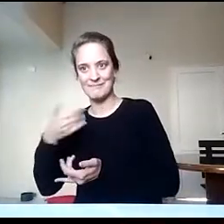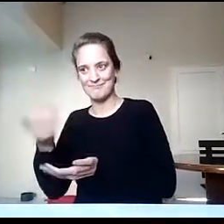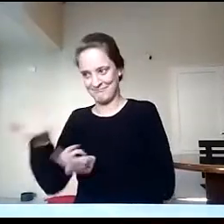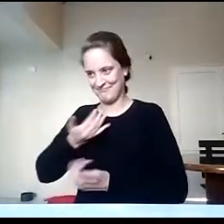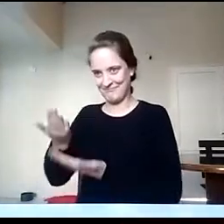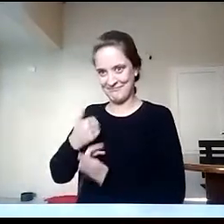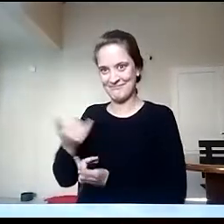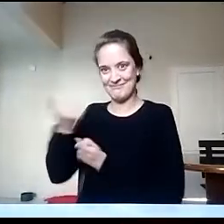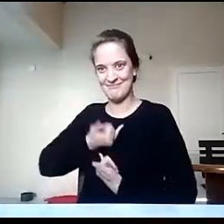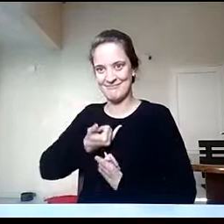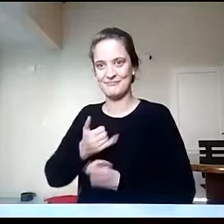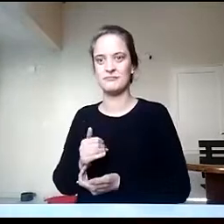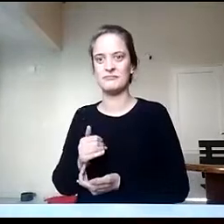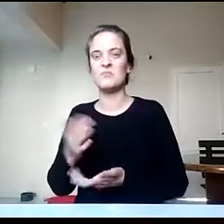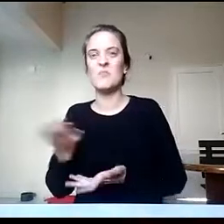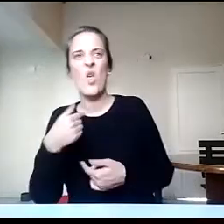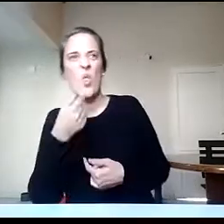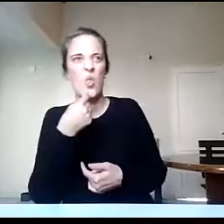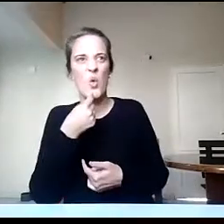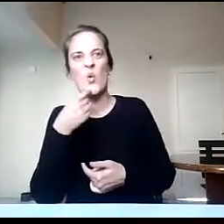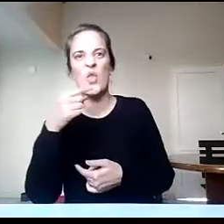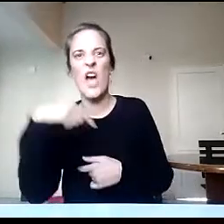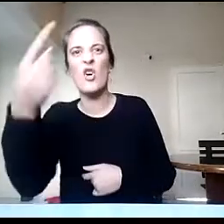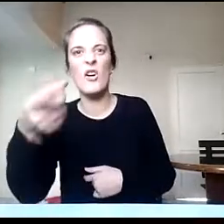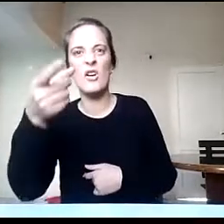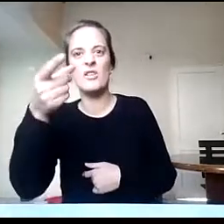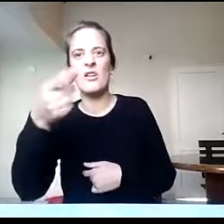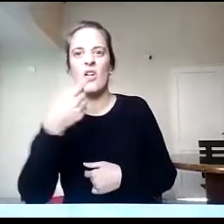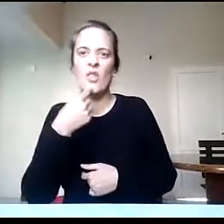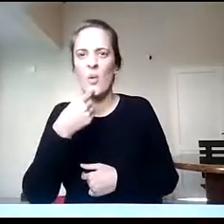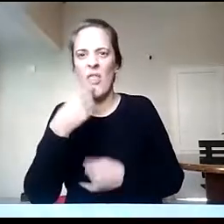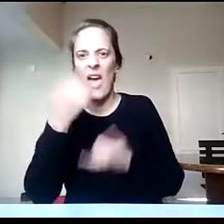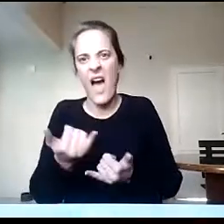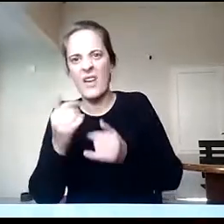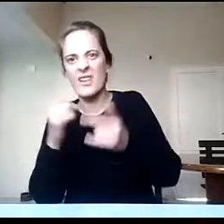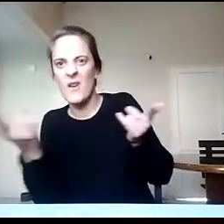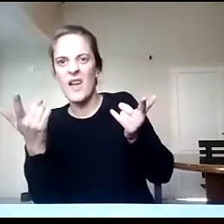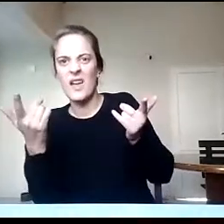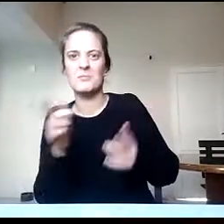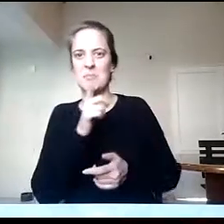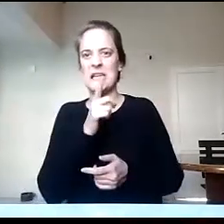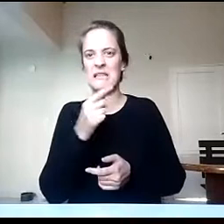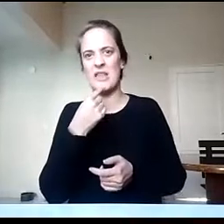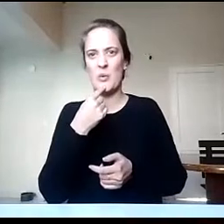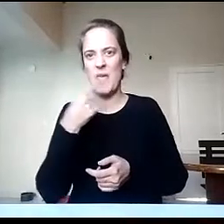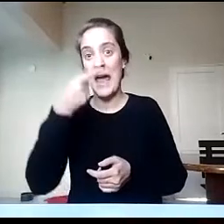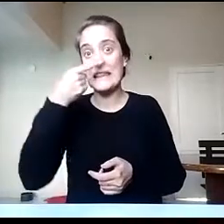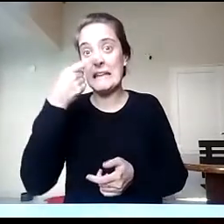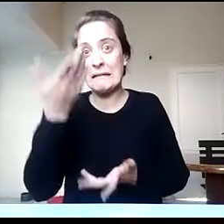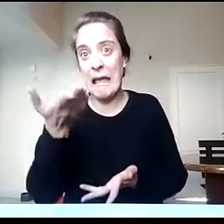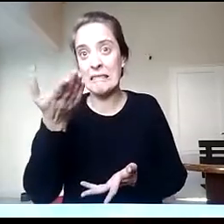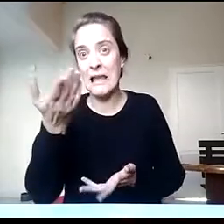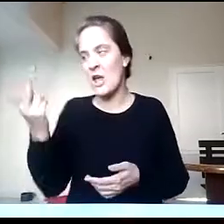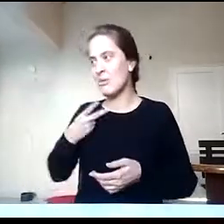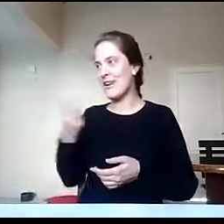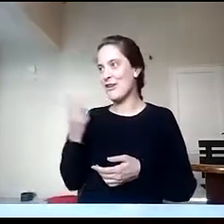sé si hay preguntas del otro lado. Tal vez pueden surgir preguntas más interesantes del otro lado. Porque es como que estamos hablando y no sabemos si va a